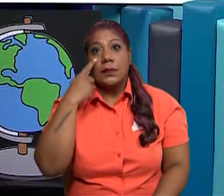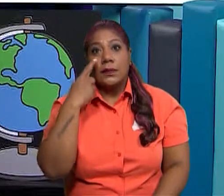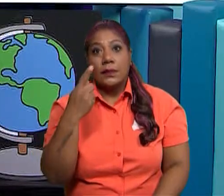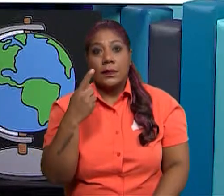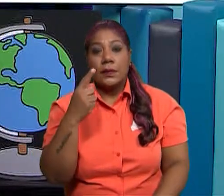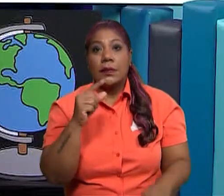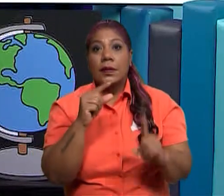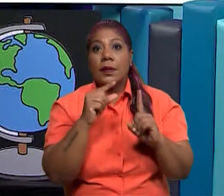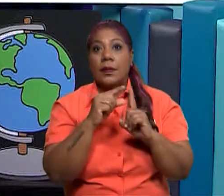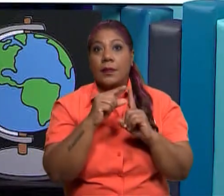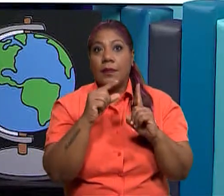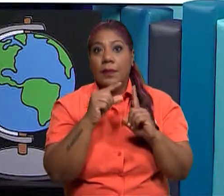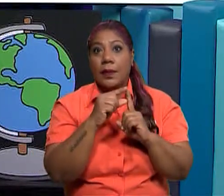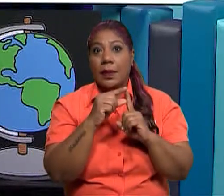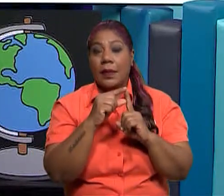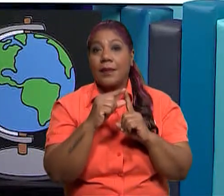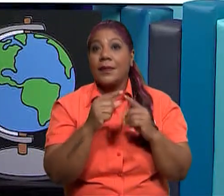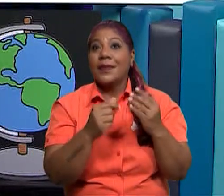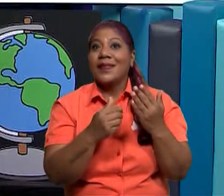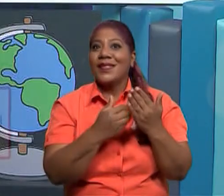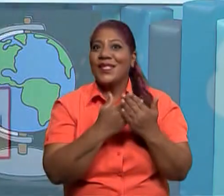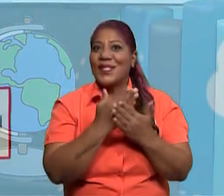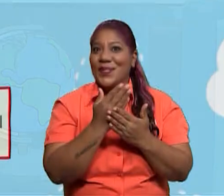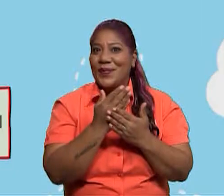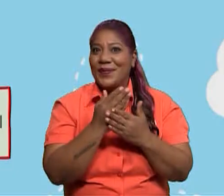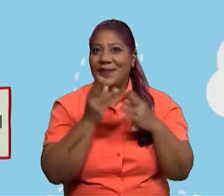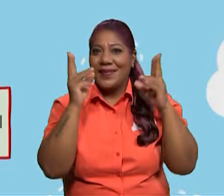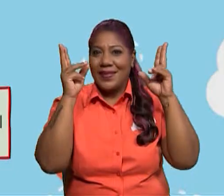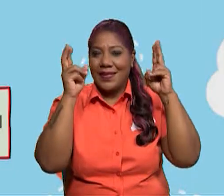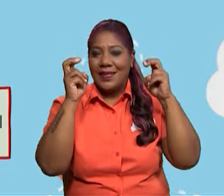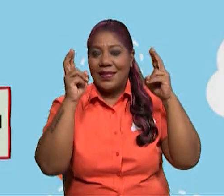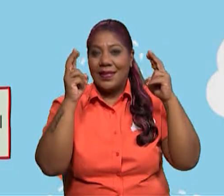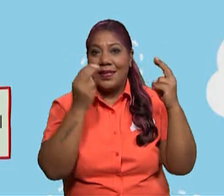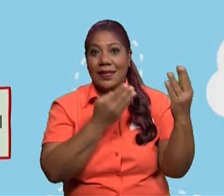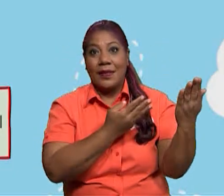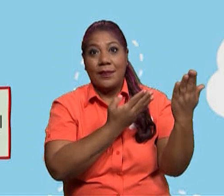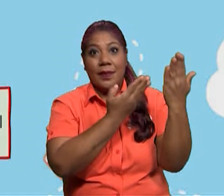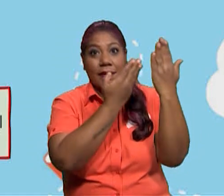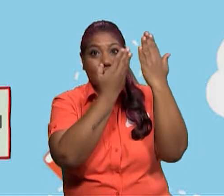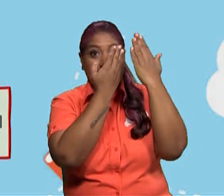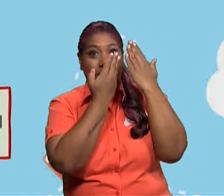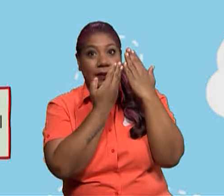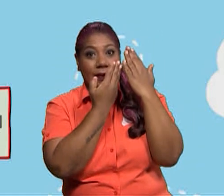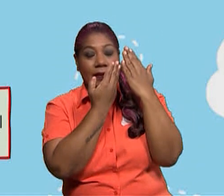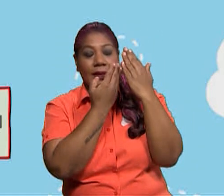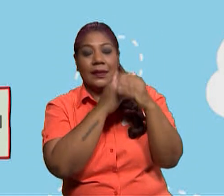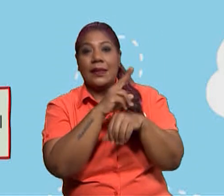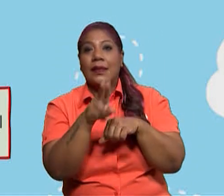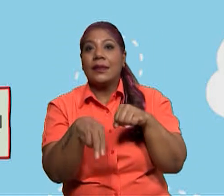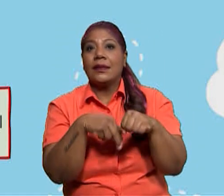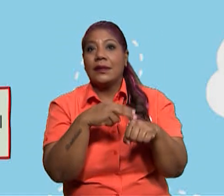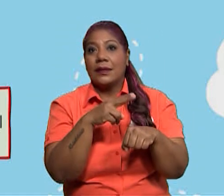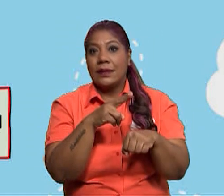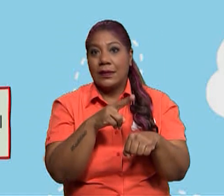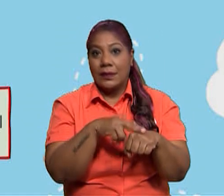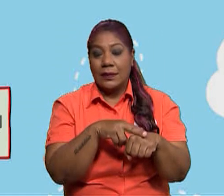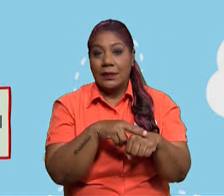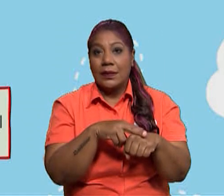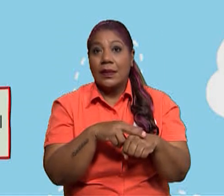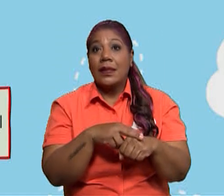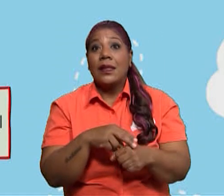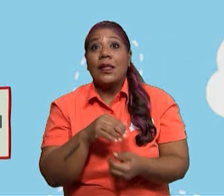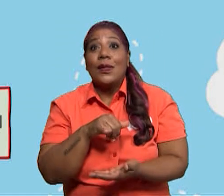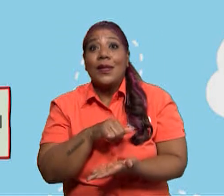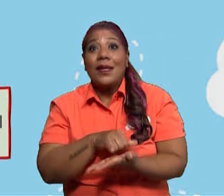de los desastres naturales. Para poder definir desastres naturales, es un evento ocasionado por fenómenos de la